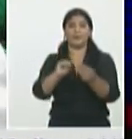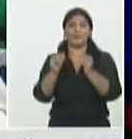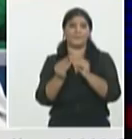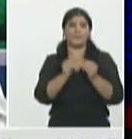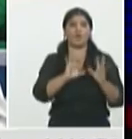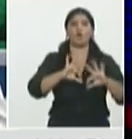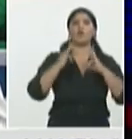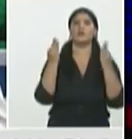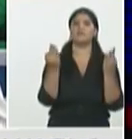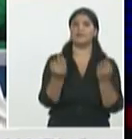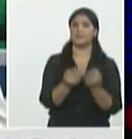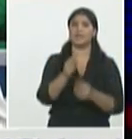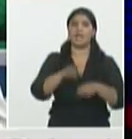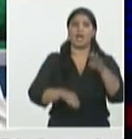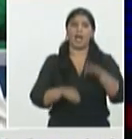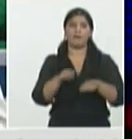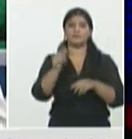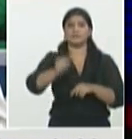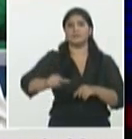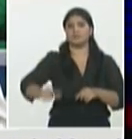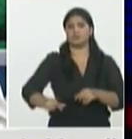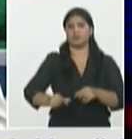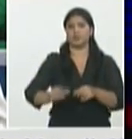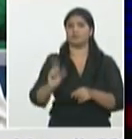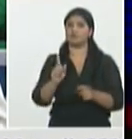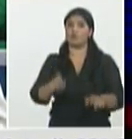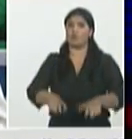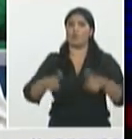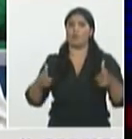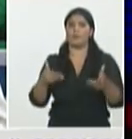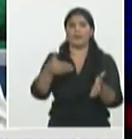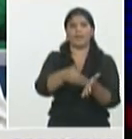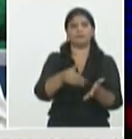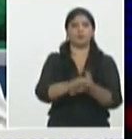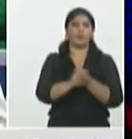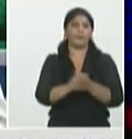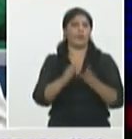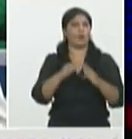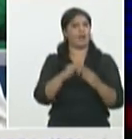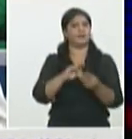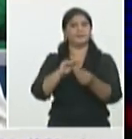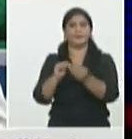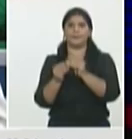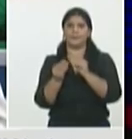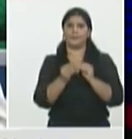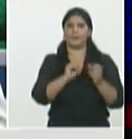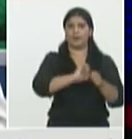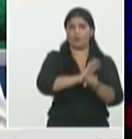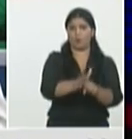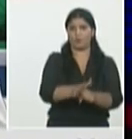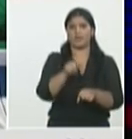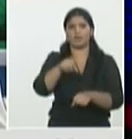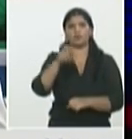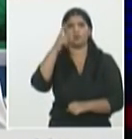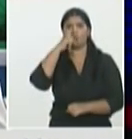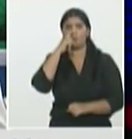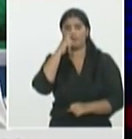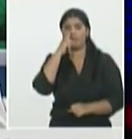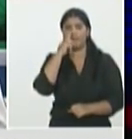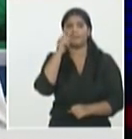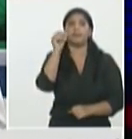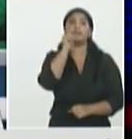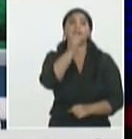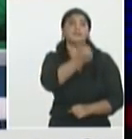transmisión podemos decir que desde la segunda quincena de noviembre diciembre se fue incrementando pues